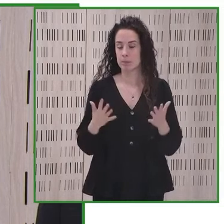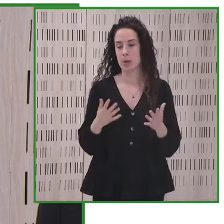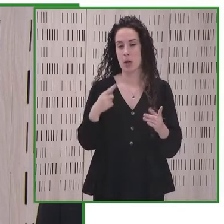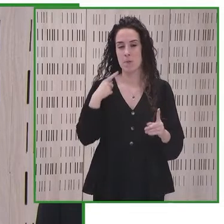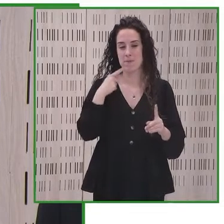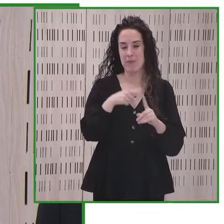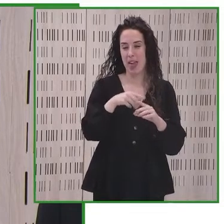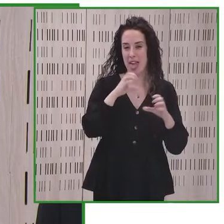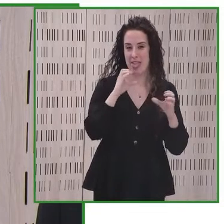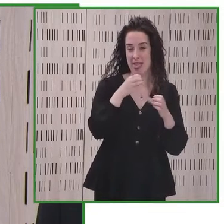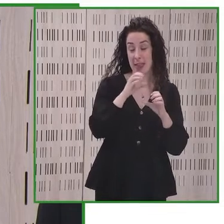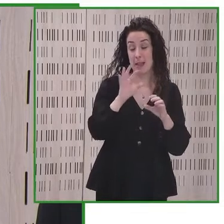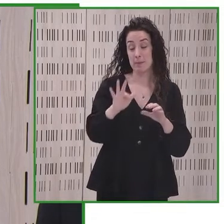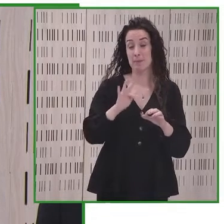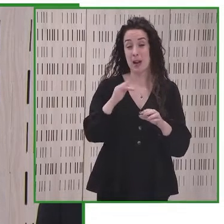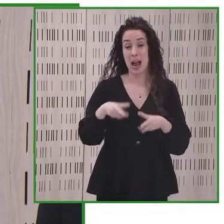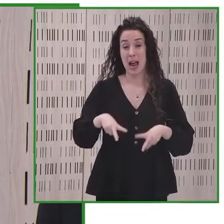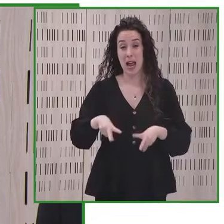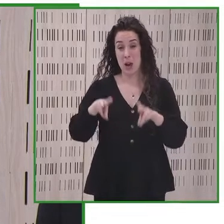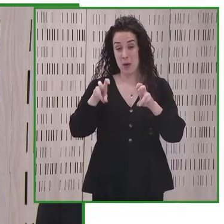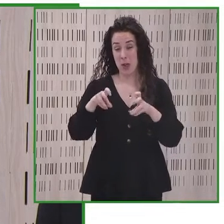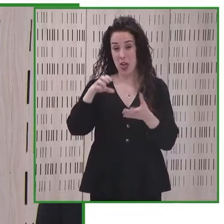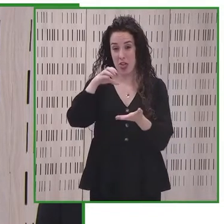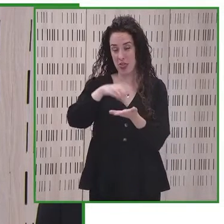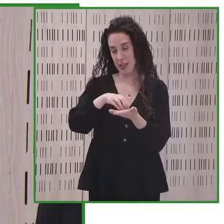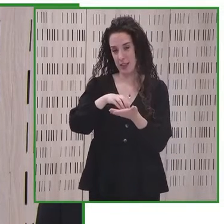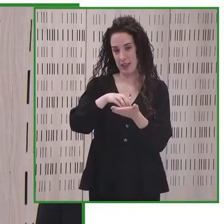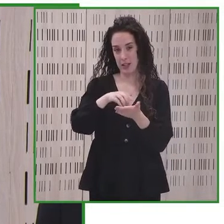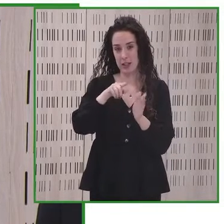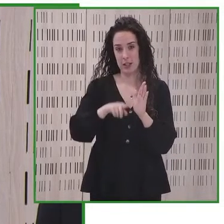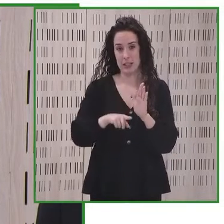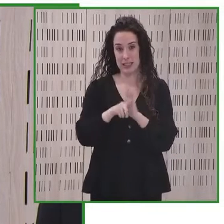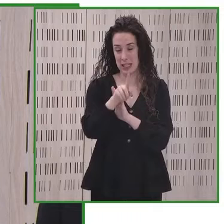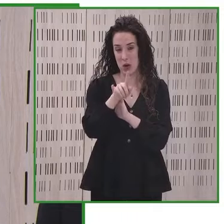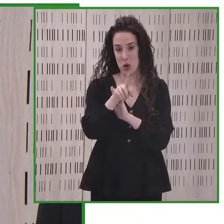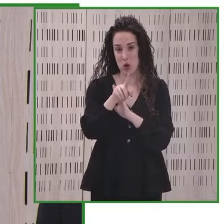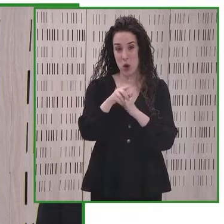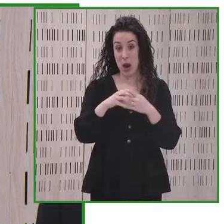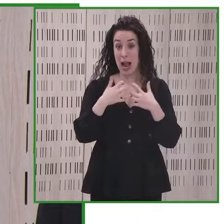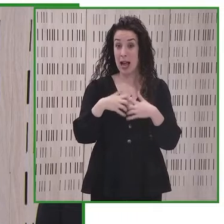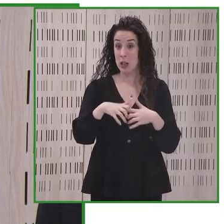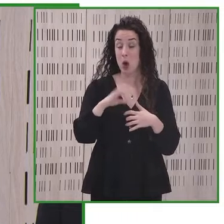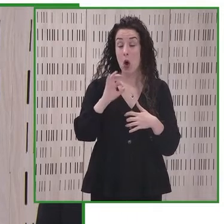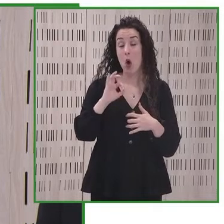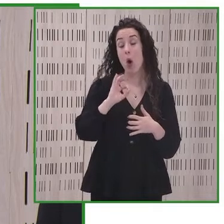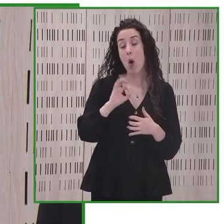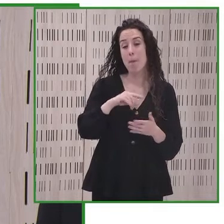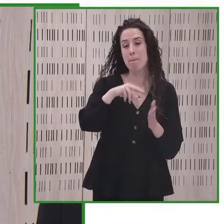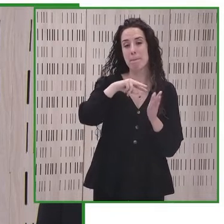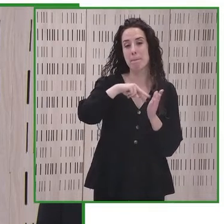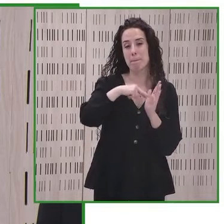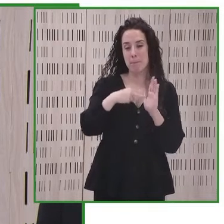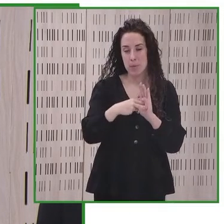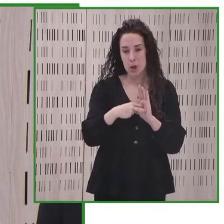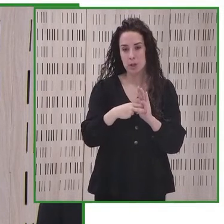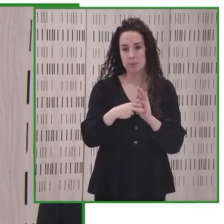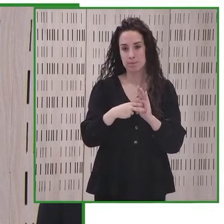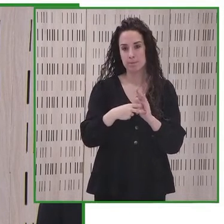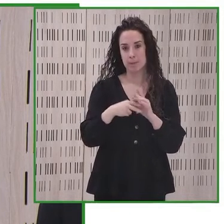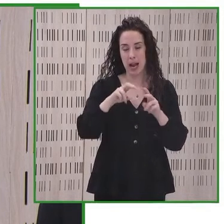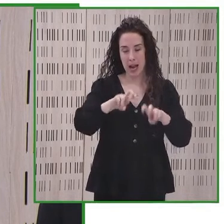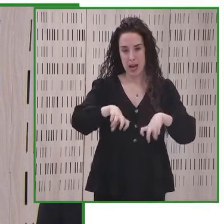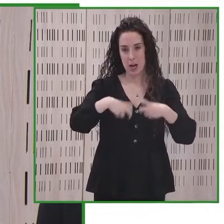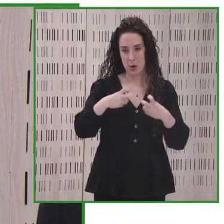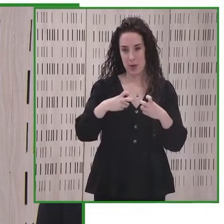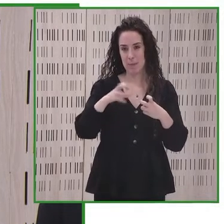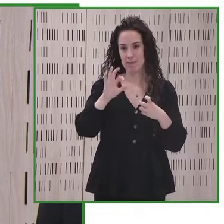innovación a través del Centro para el Desarrollo Tecnológico Industrial, el CEDETI, o con el Plan de Transformación, Recuperación y Resiliencia, que